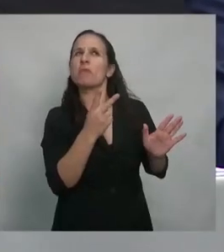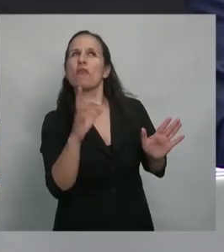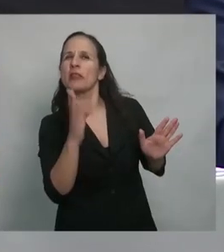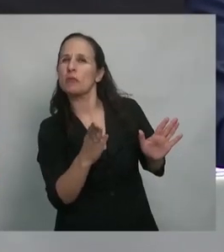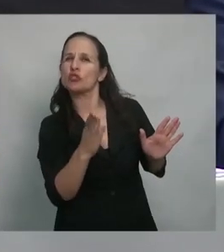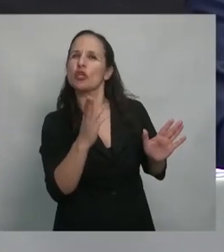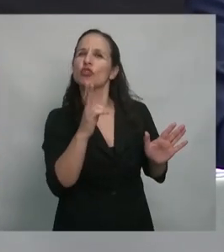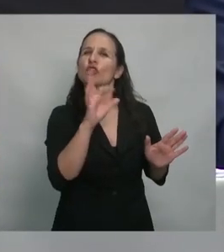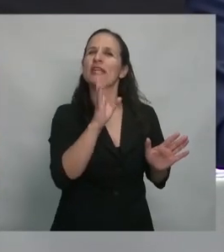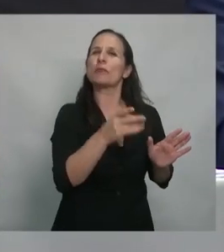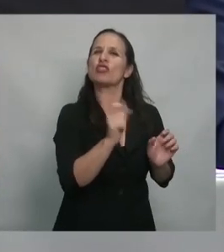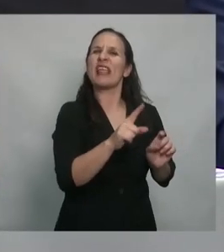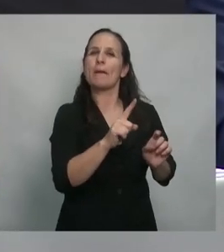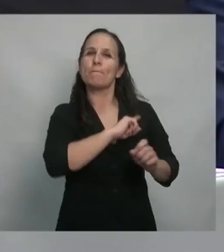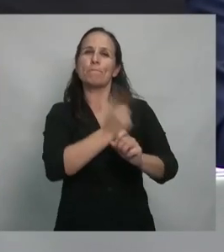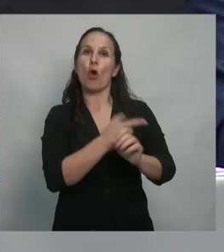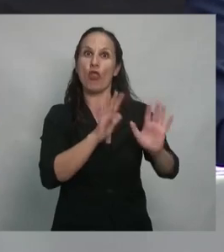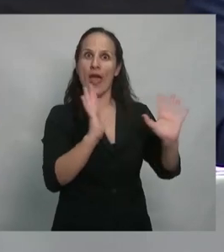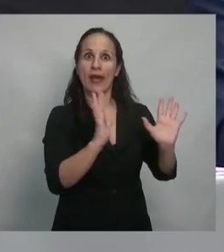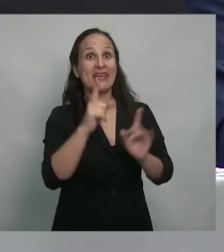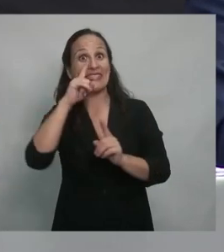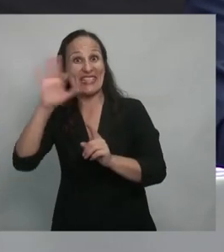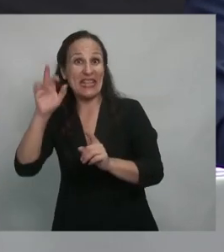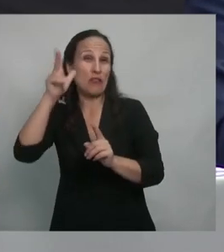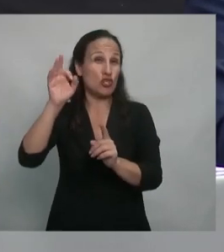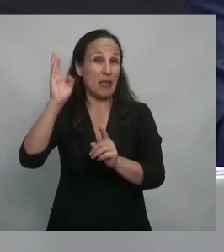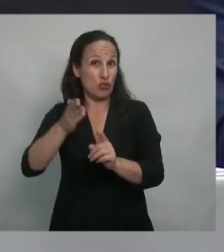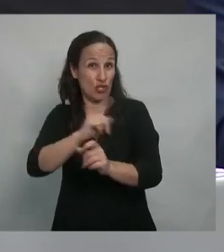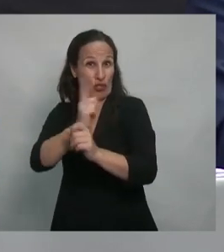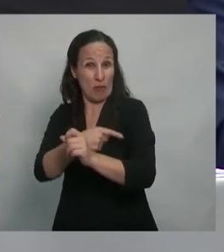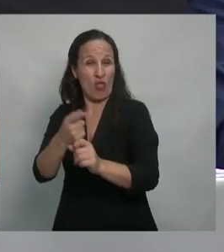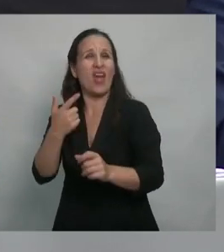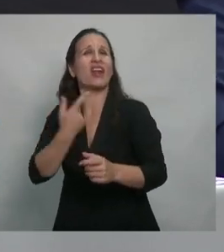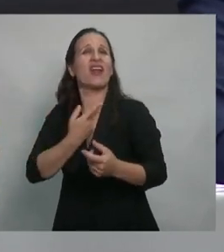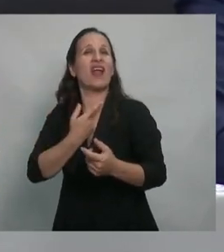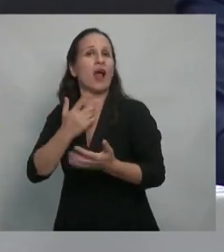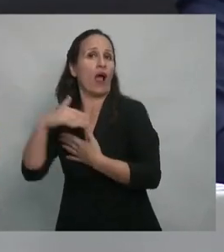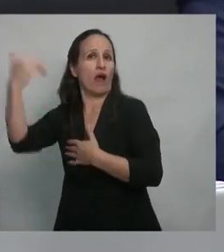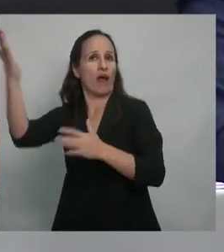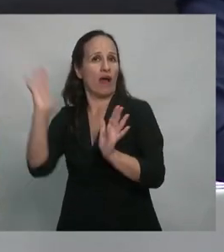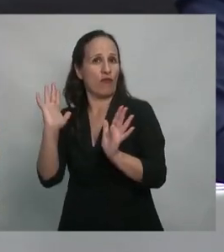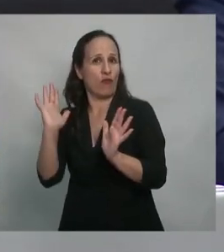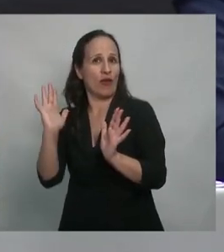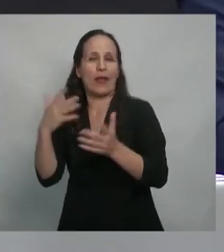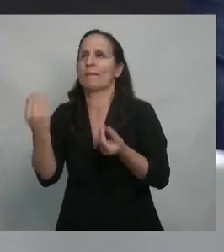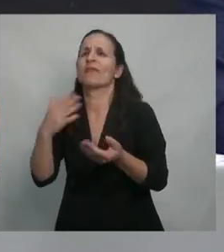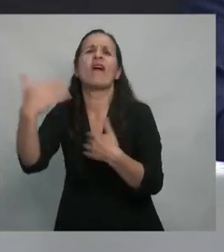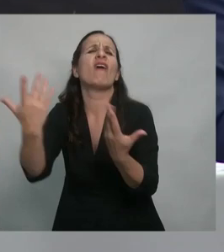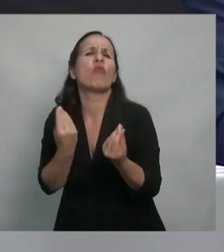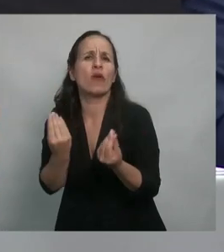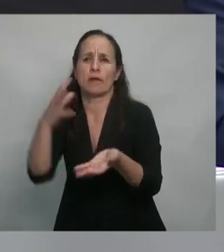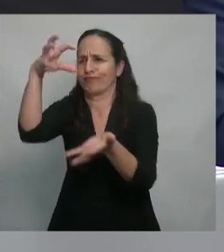30% del poder. El otro 70 u 80% del poder está fuera en organizaciones,